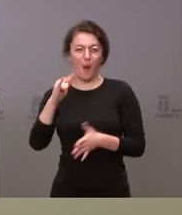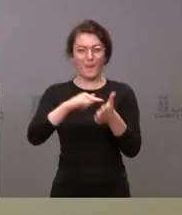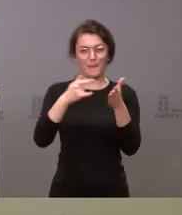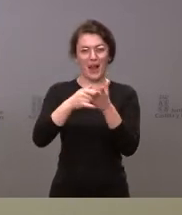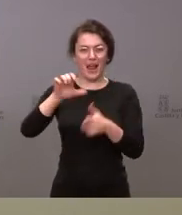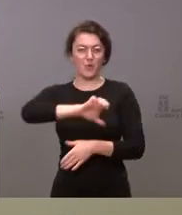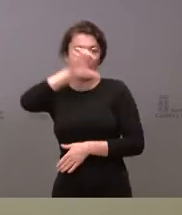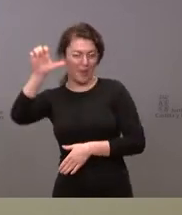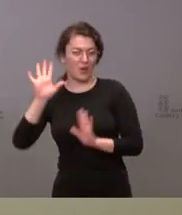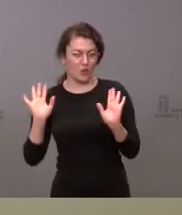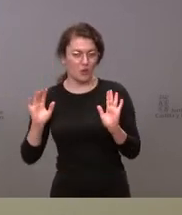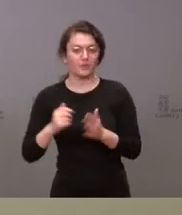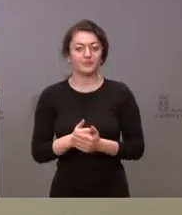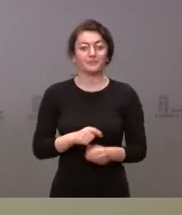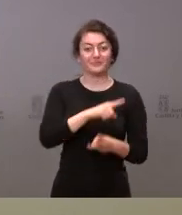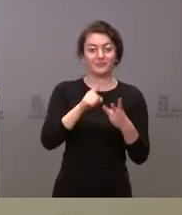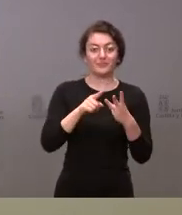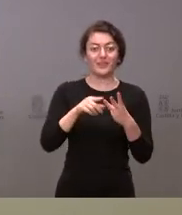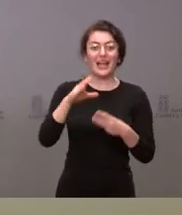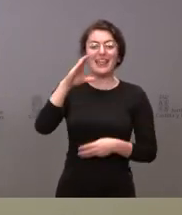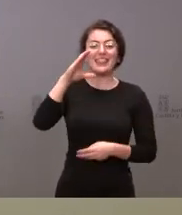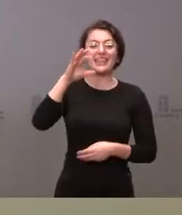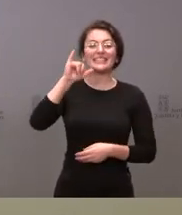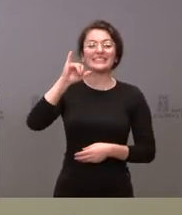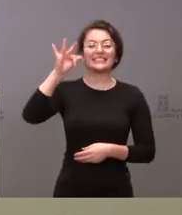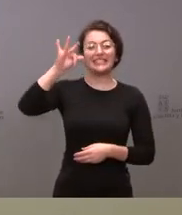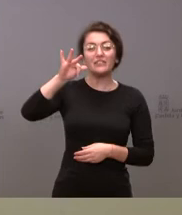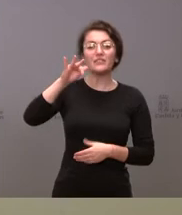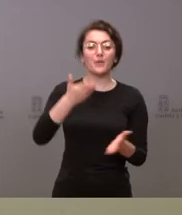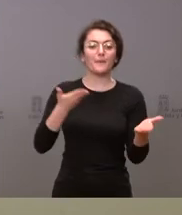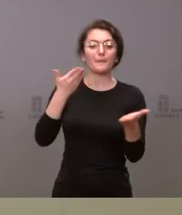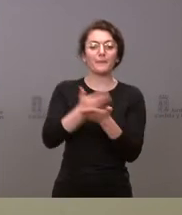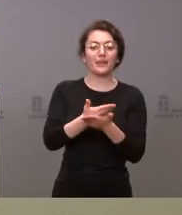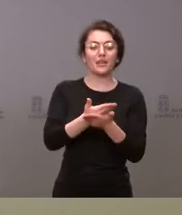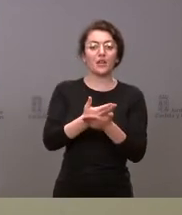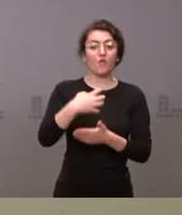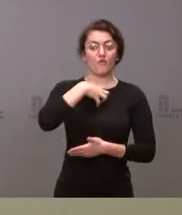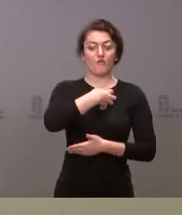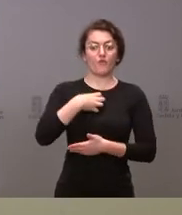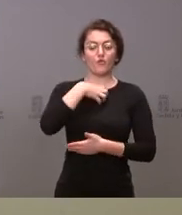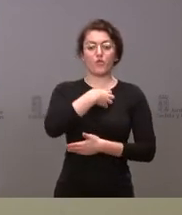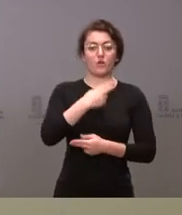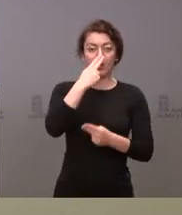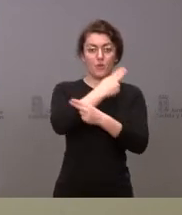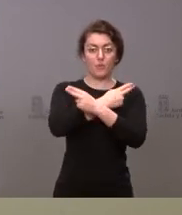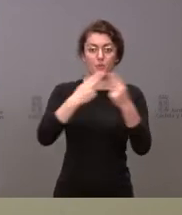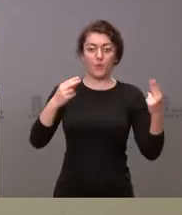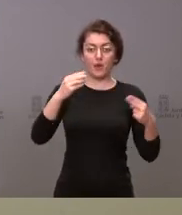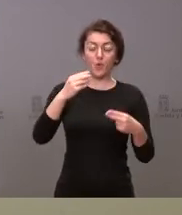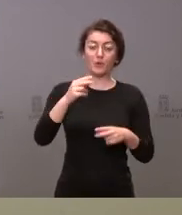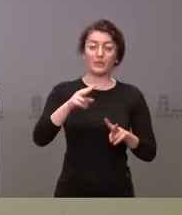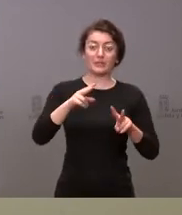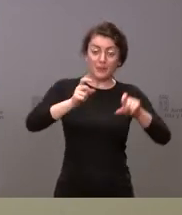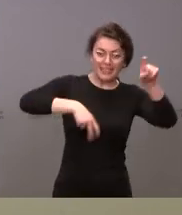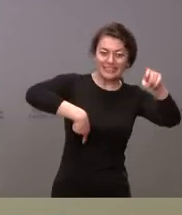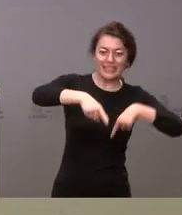cuestión CESIF ha pedido que se aumente el dinero que se da a los funcionarios públicos por el kilometraje porque dicen